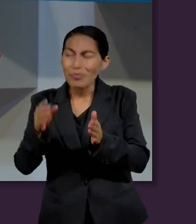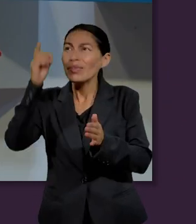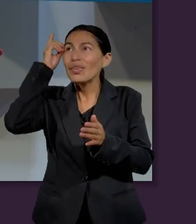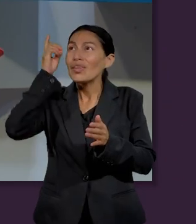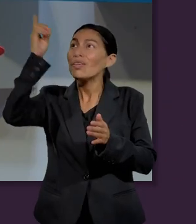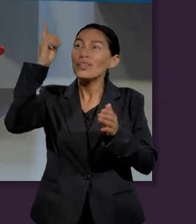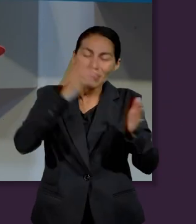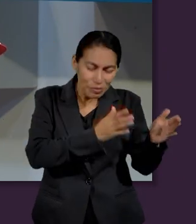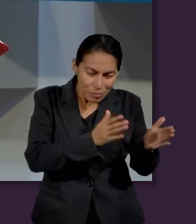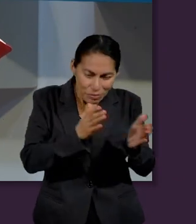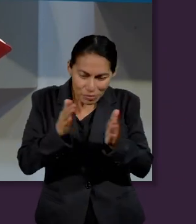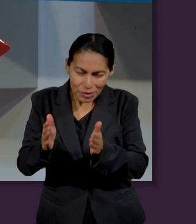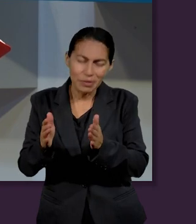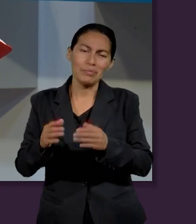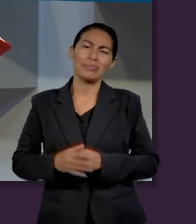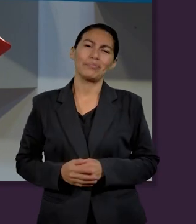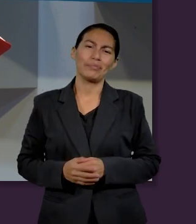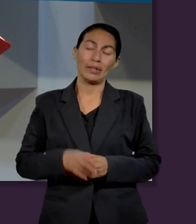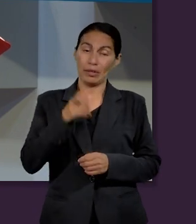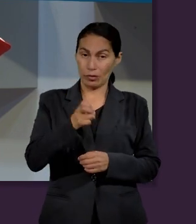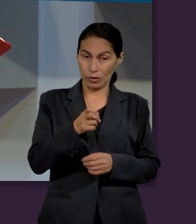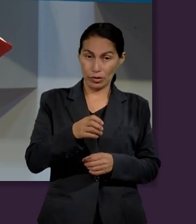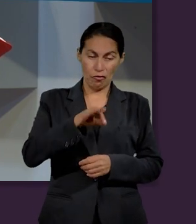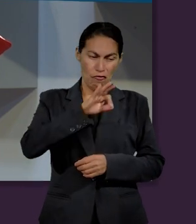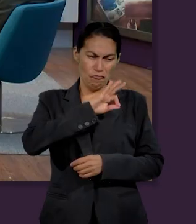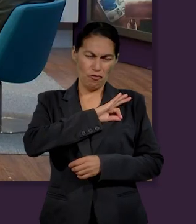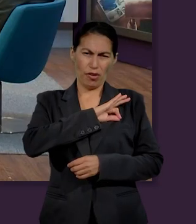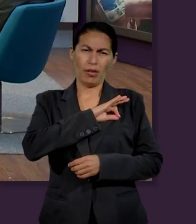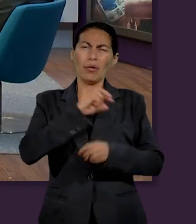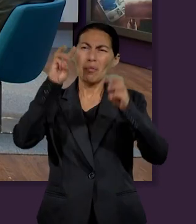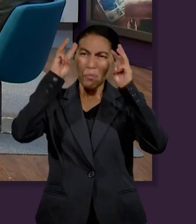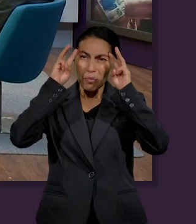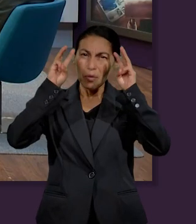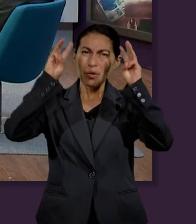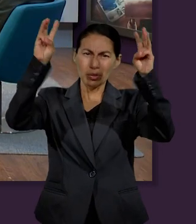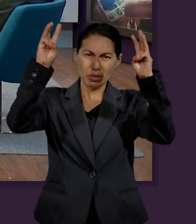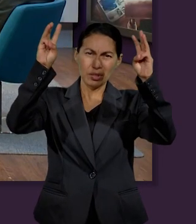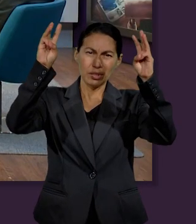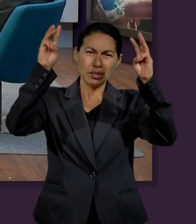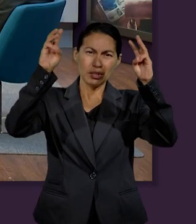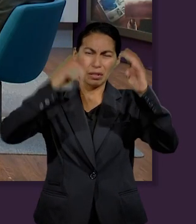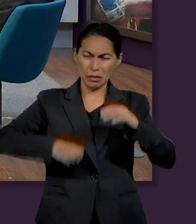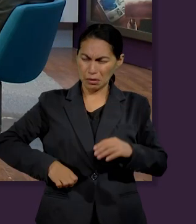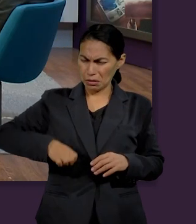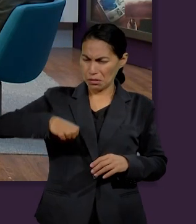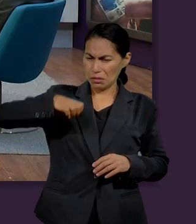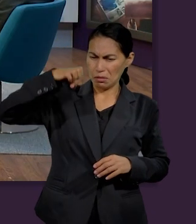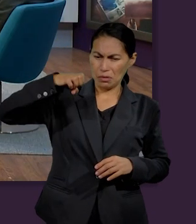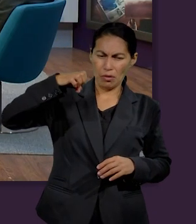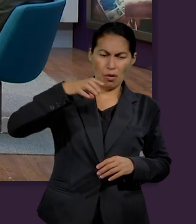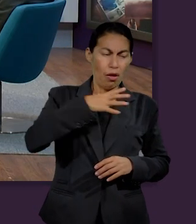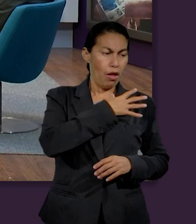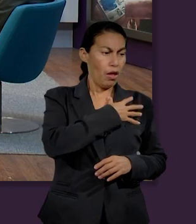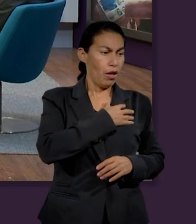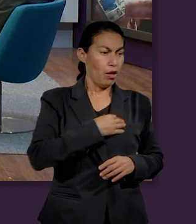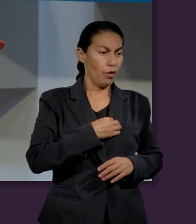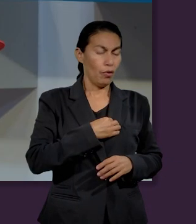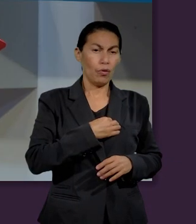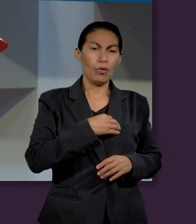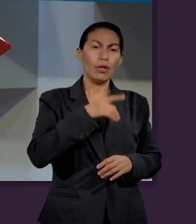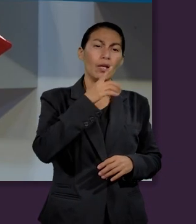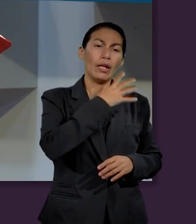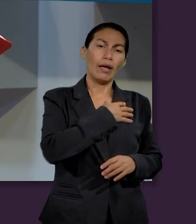especialmente para él por la fe Moisés hecho ya grande rehusó llamarse hijo de la hija de Faraón